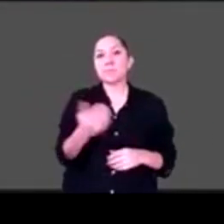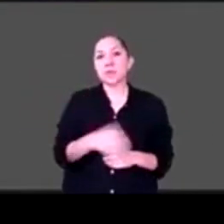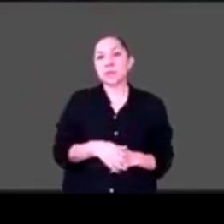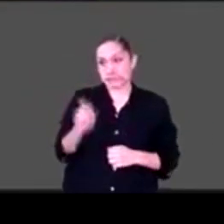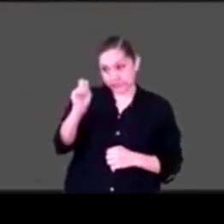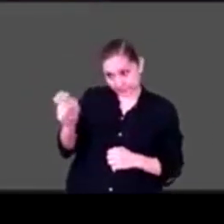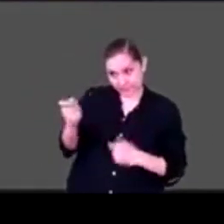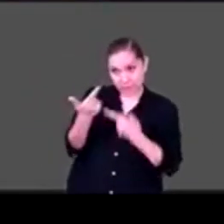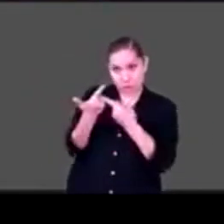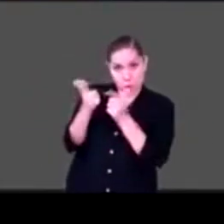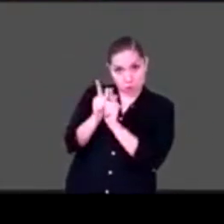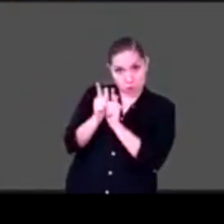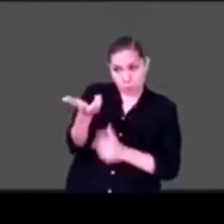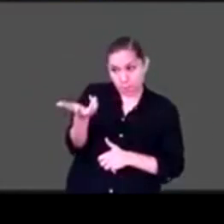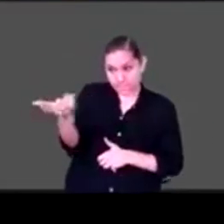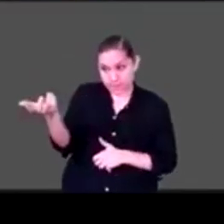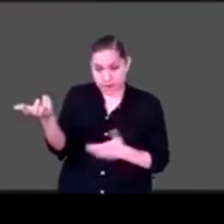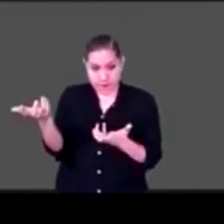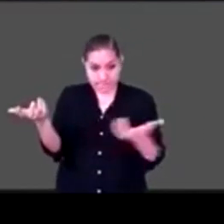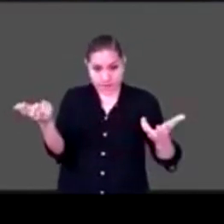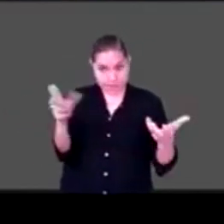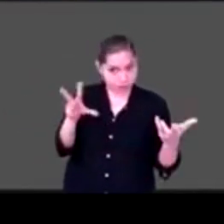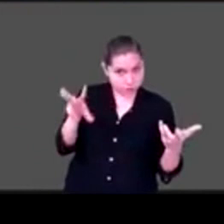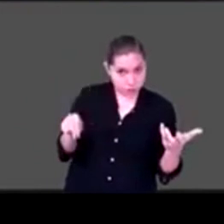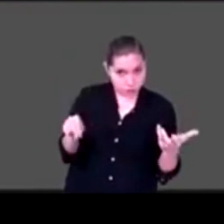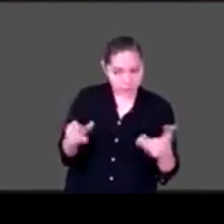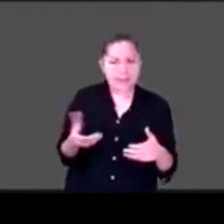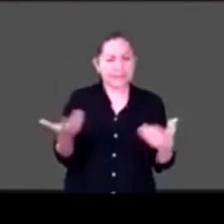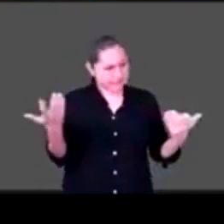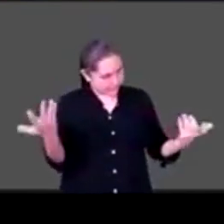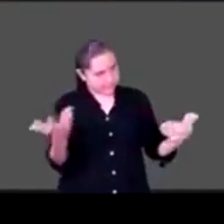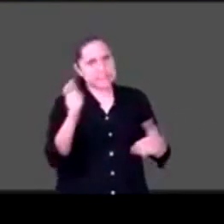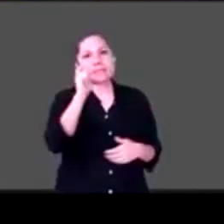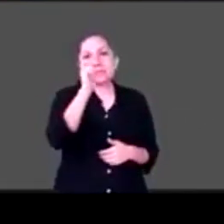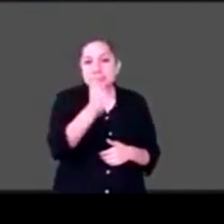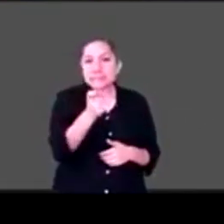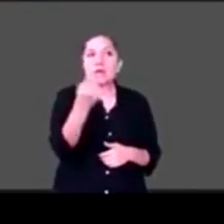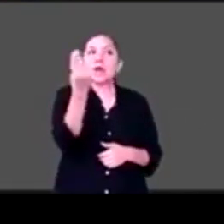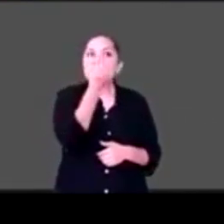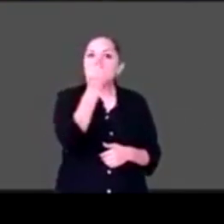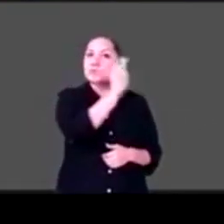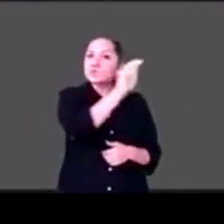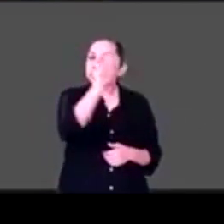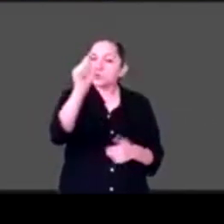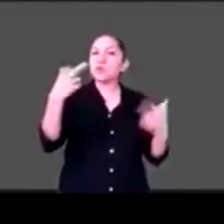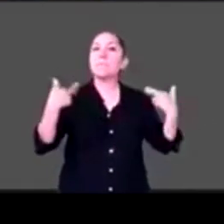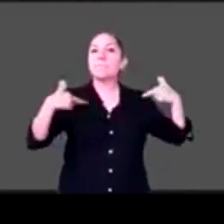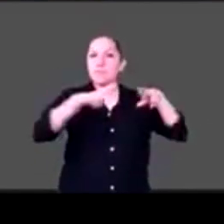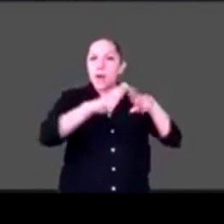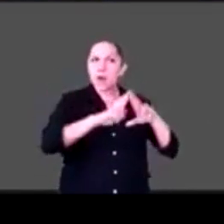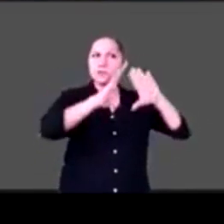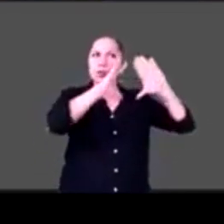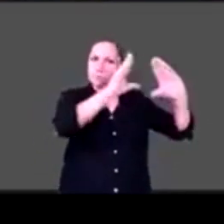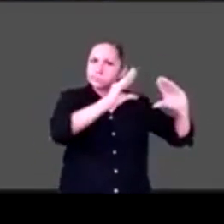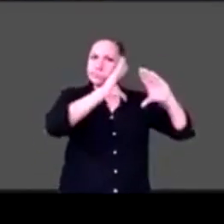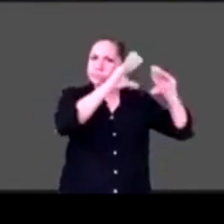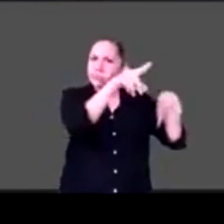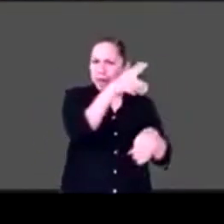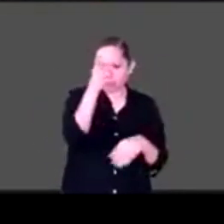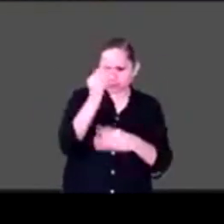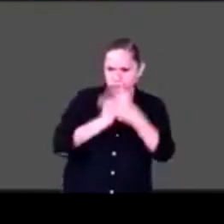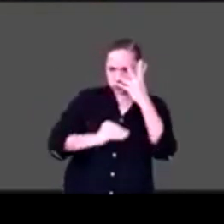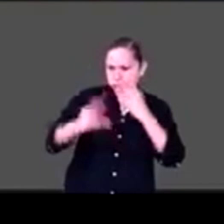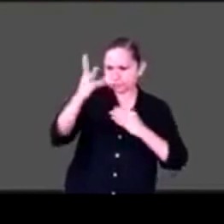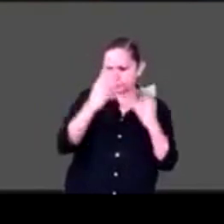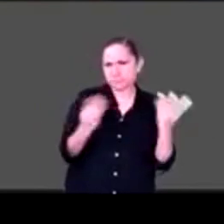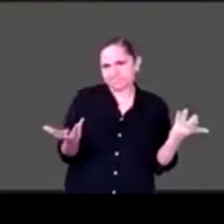nosotros. Exacto, hay que capacitar a todos los maestros porque obviamente los maestros están asustados, ¿no? Yo recuerdo